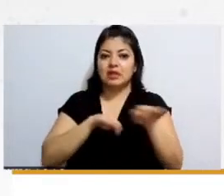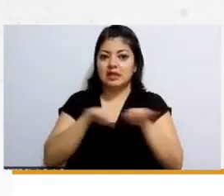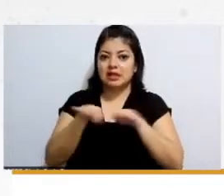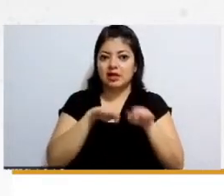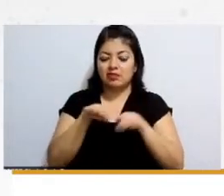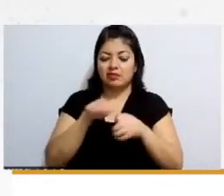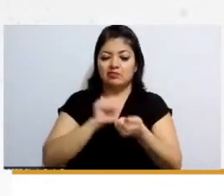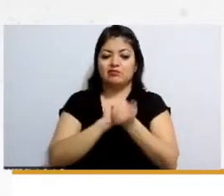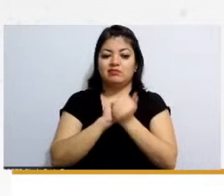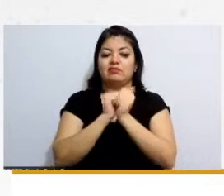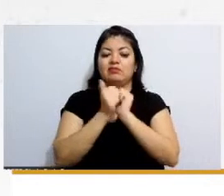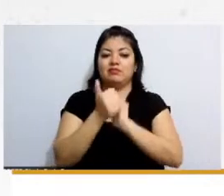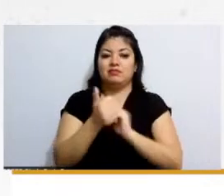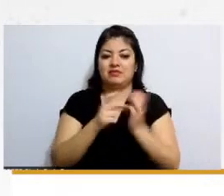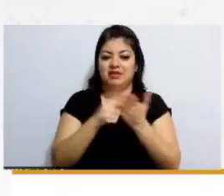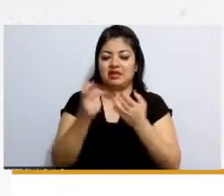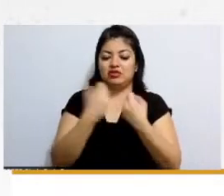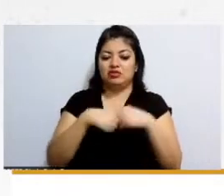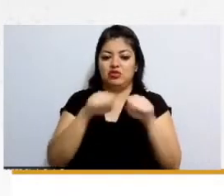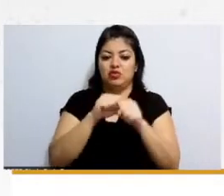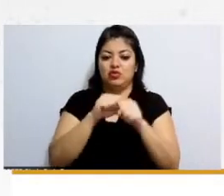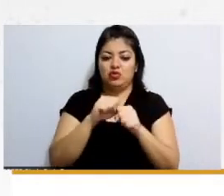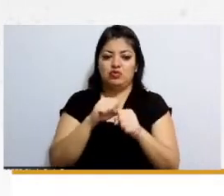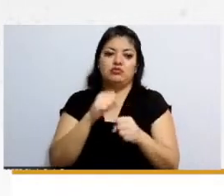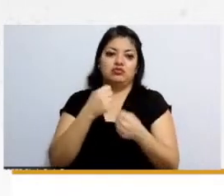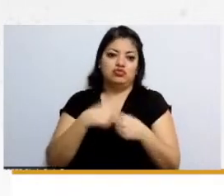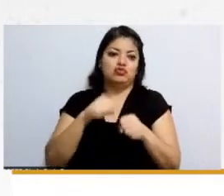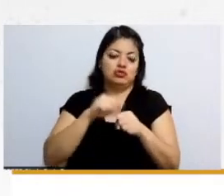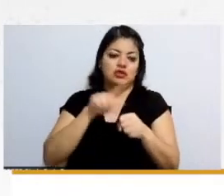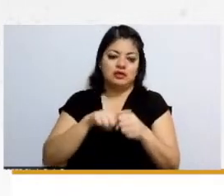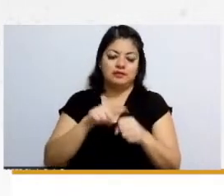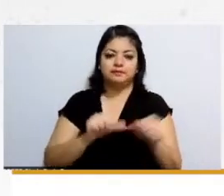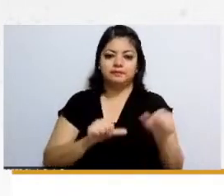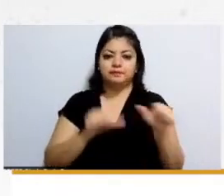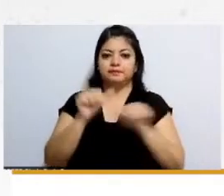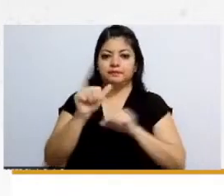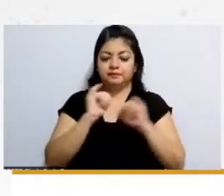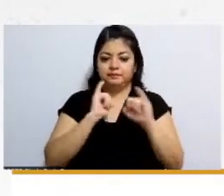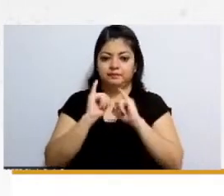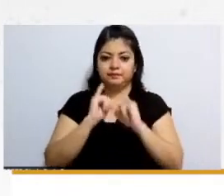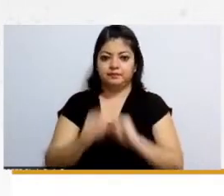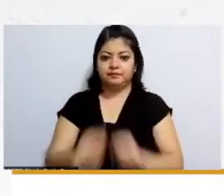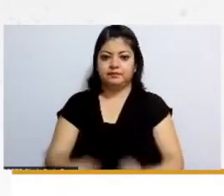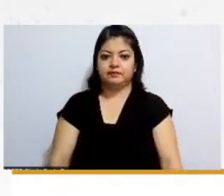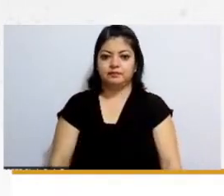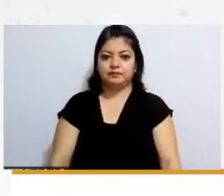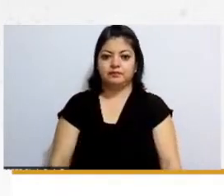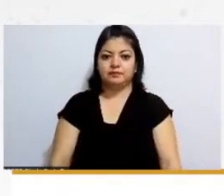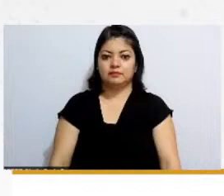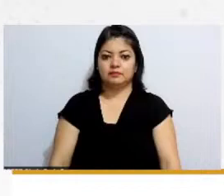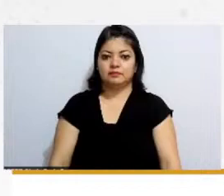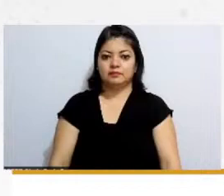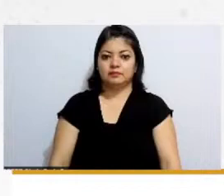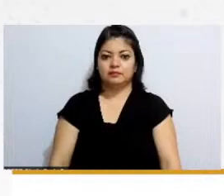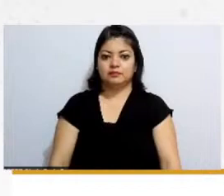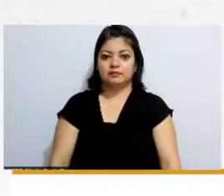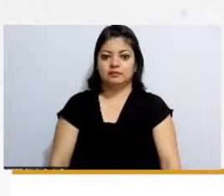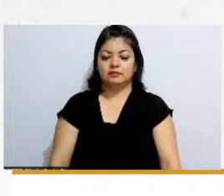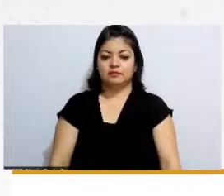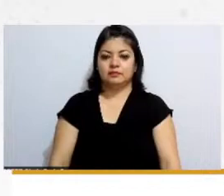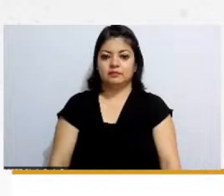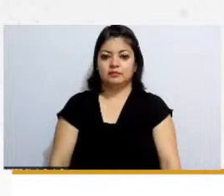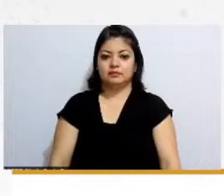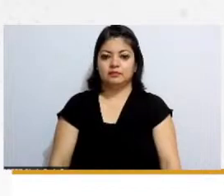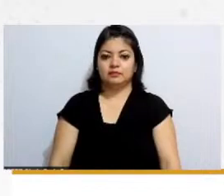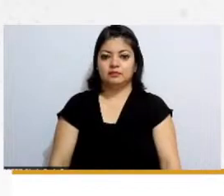el derecho de la seguridad social y se va trabajando de una manera holística a mí me gusta esta manera holística